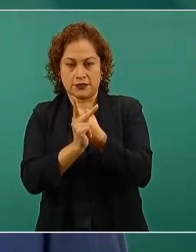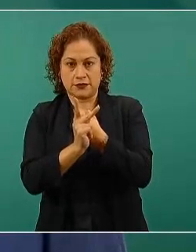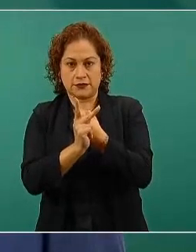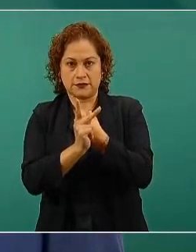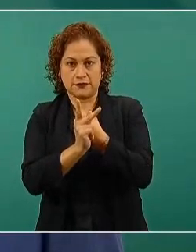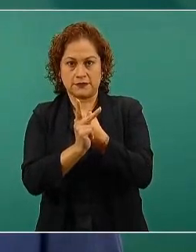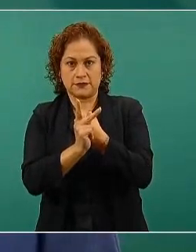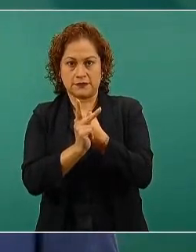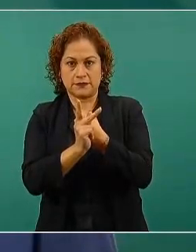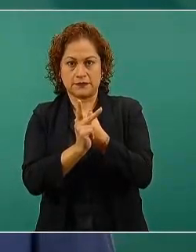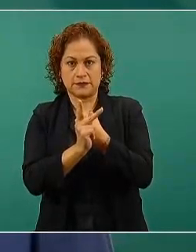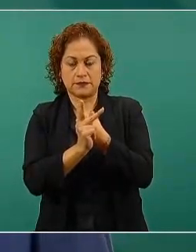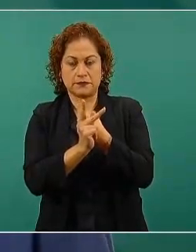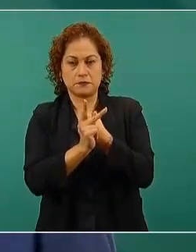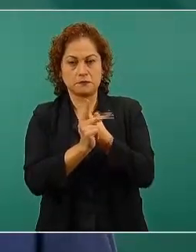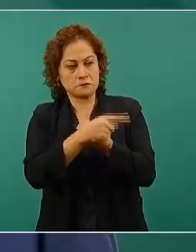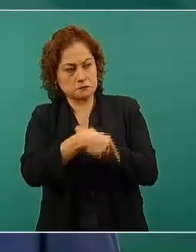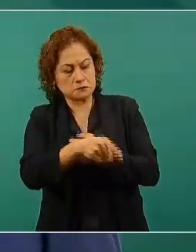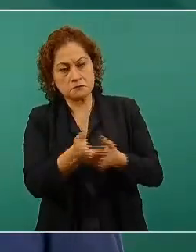iniciaran